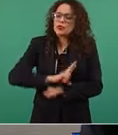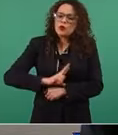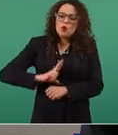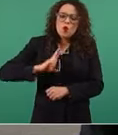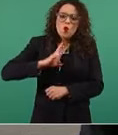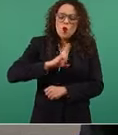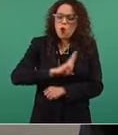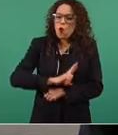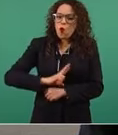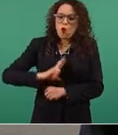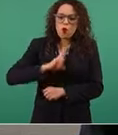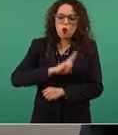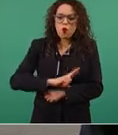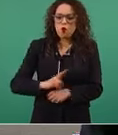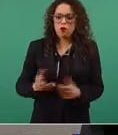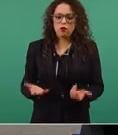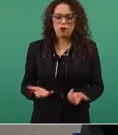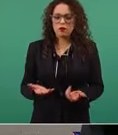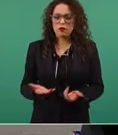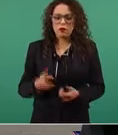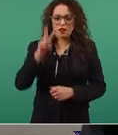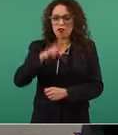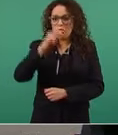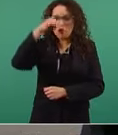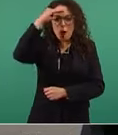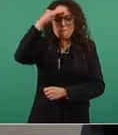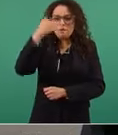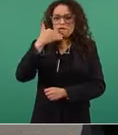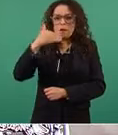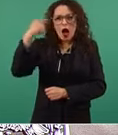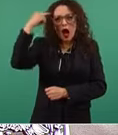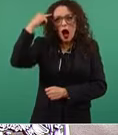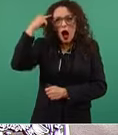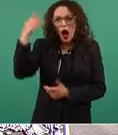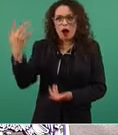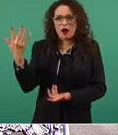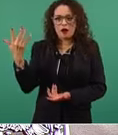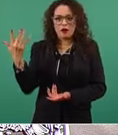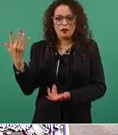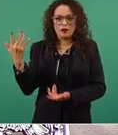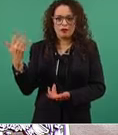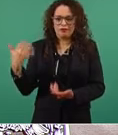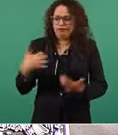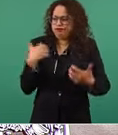Pierden objetividad, se ofuscan.